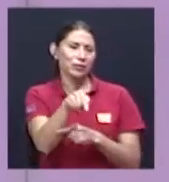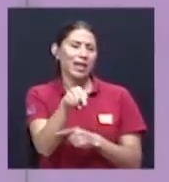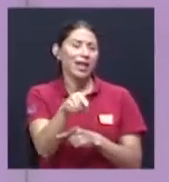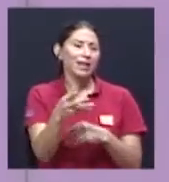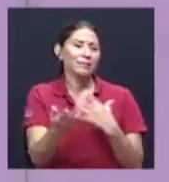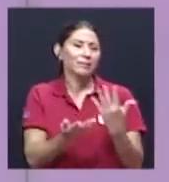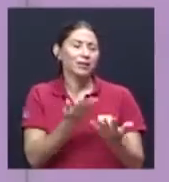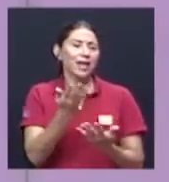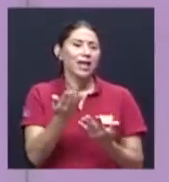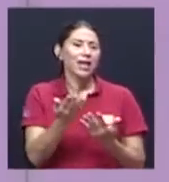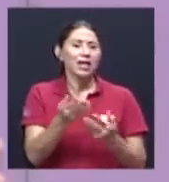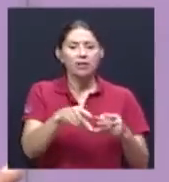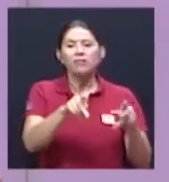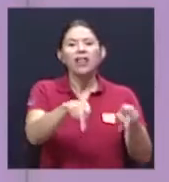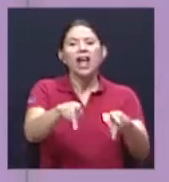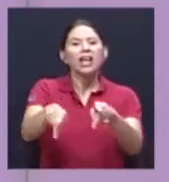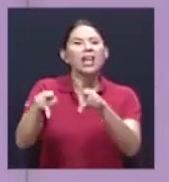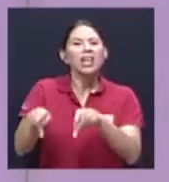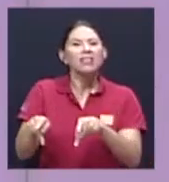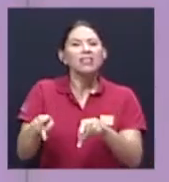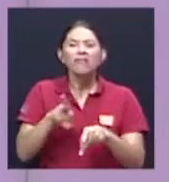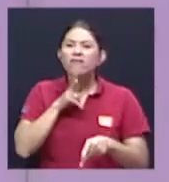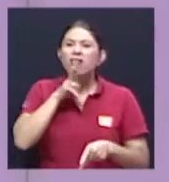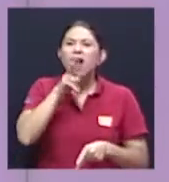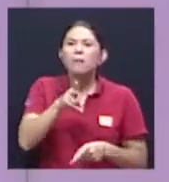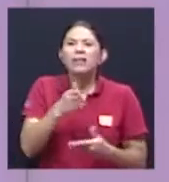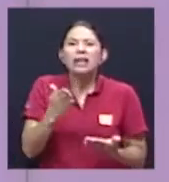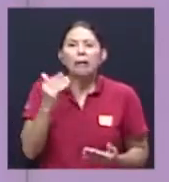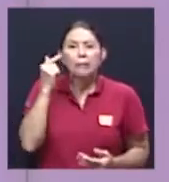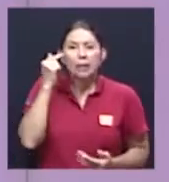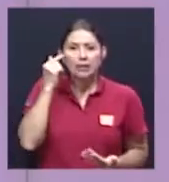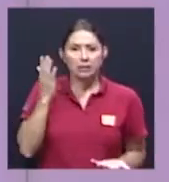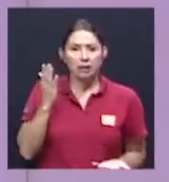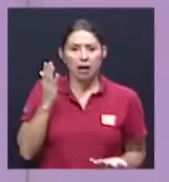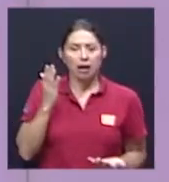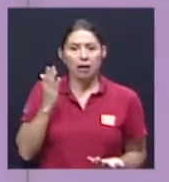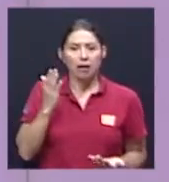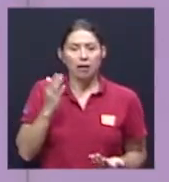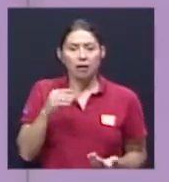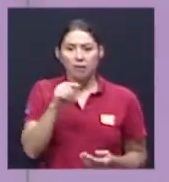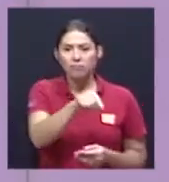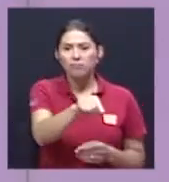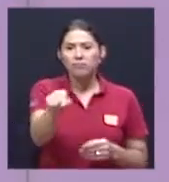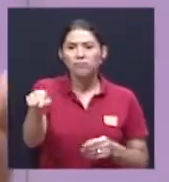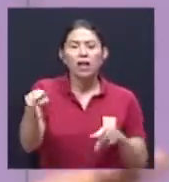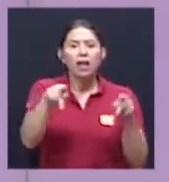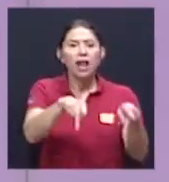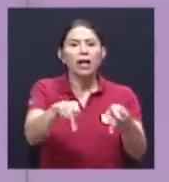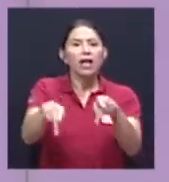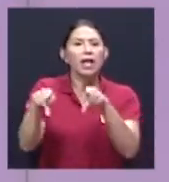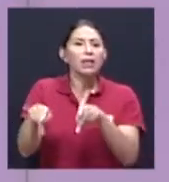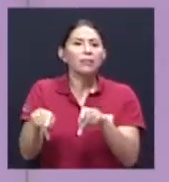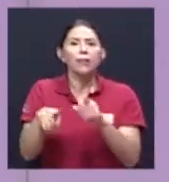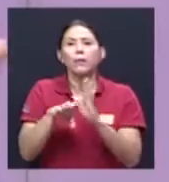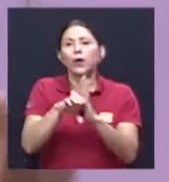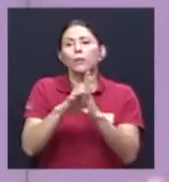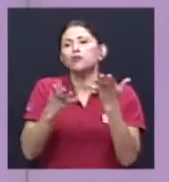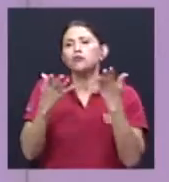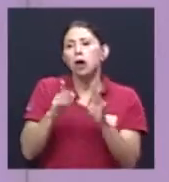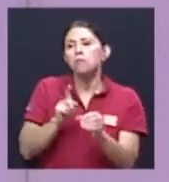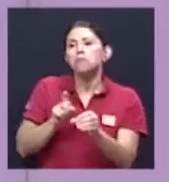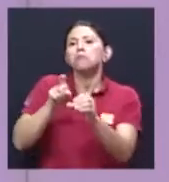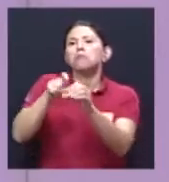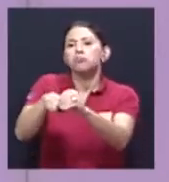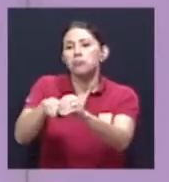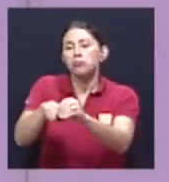era cuál es la percepción de la gente, qué es lo que la gente realmente piensa, aún cuando sea, participe en una comunidad religiosa, que